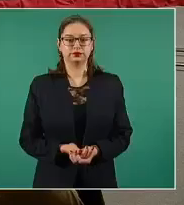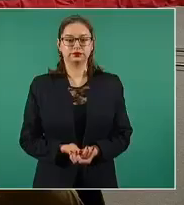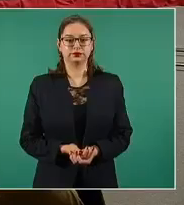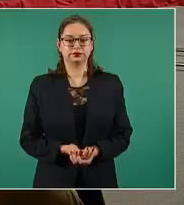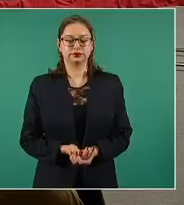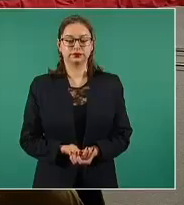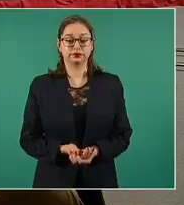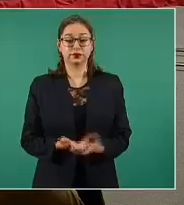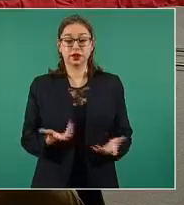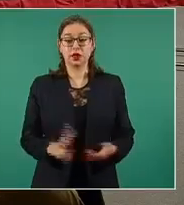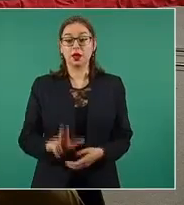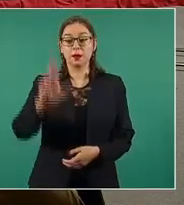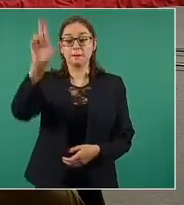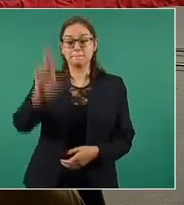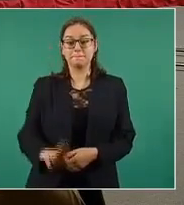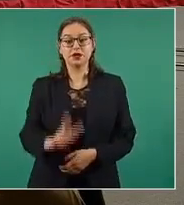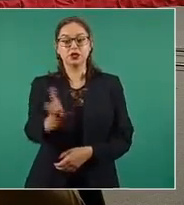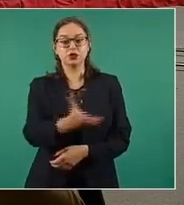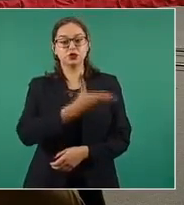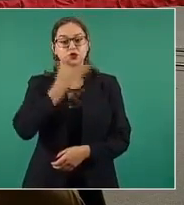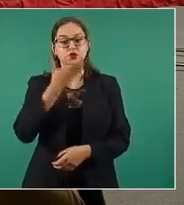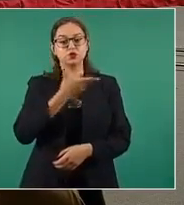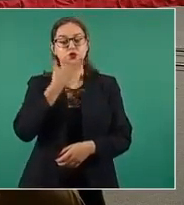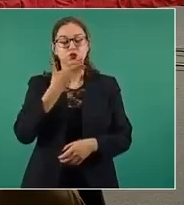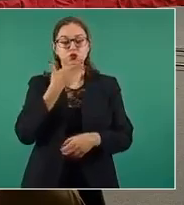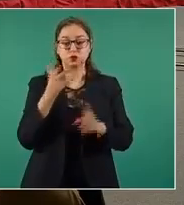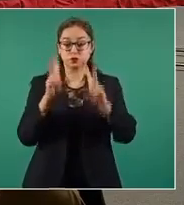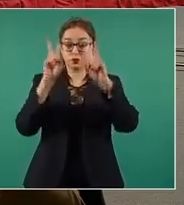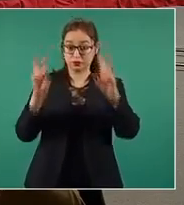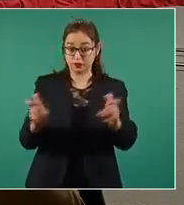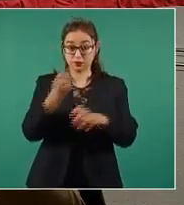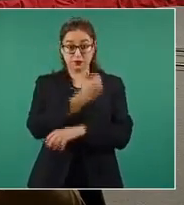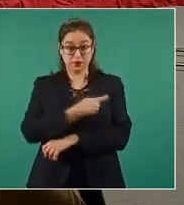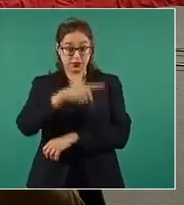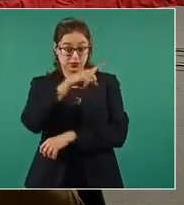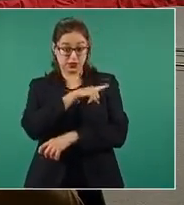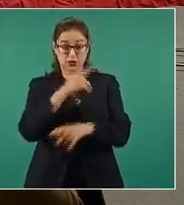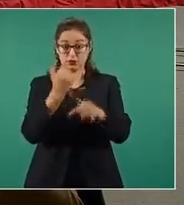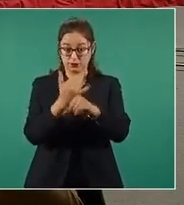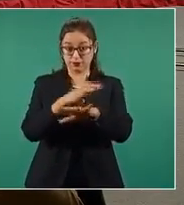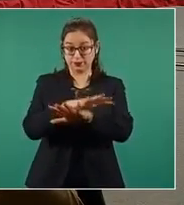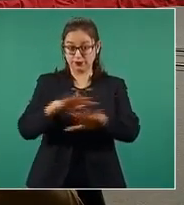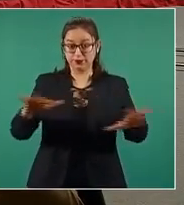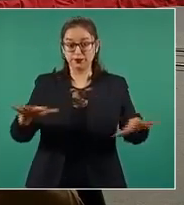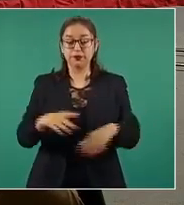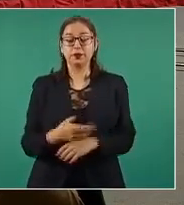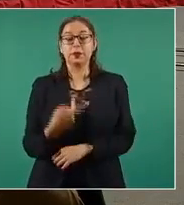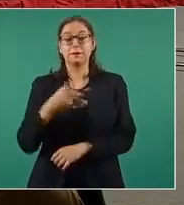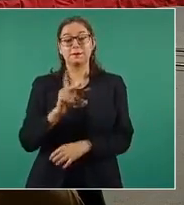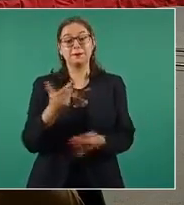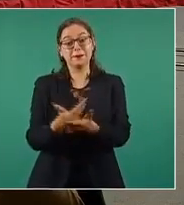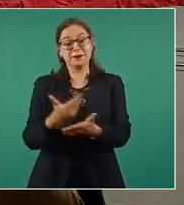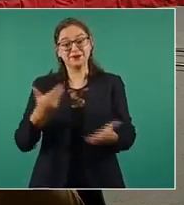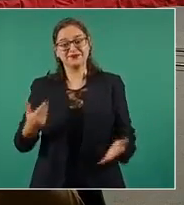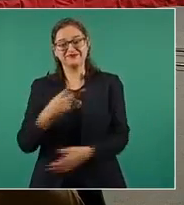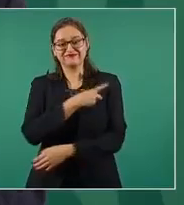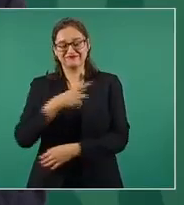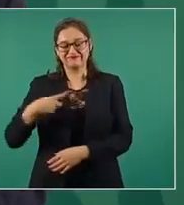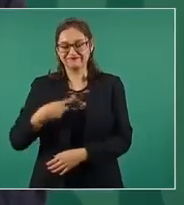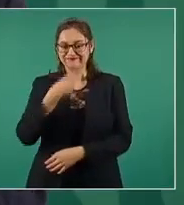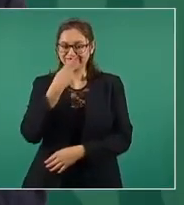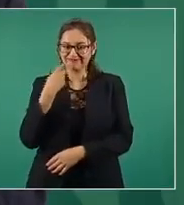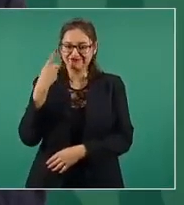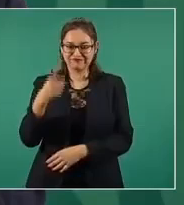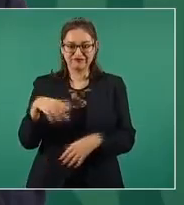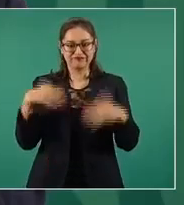Dar a conocer que lamentablemente las lluvias en Hidalgo están